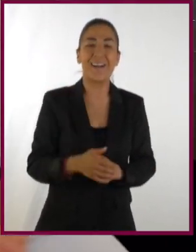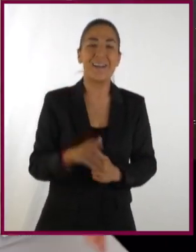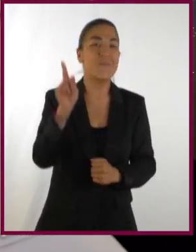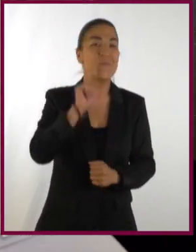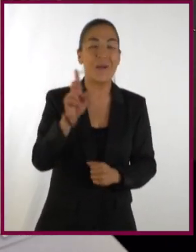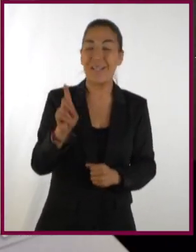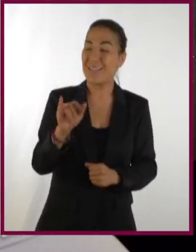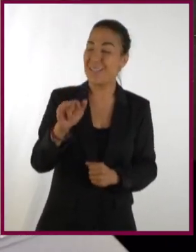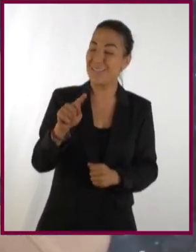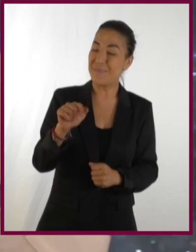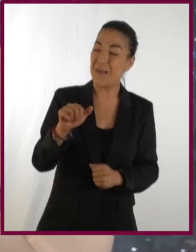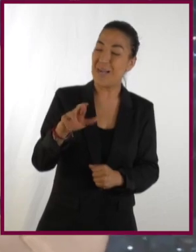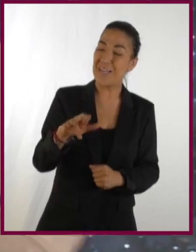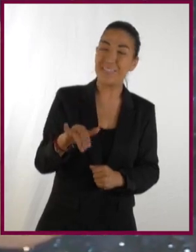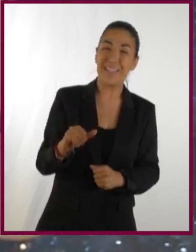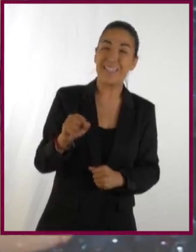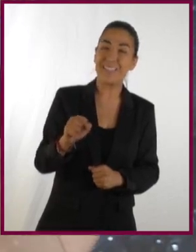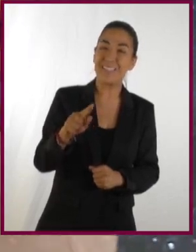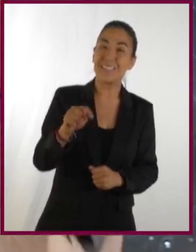qué bonito,